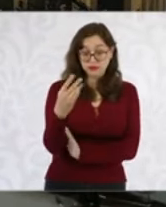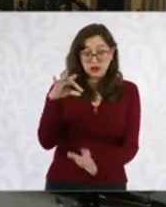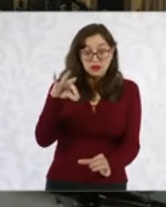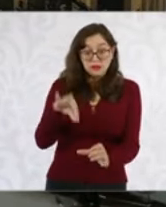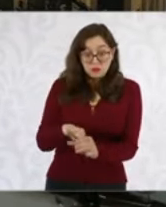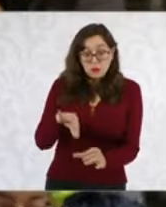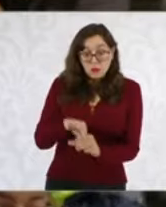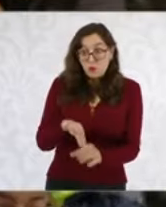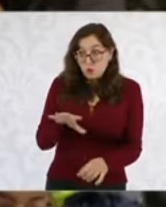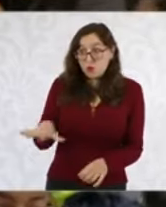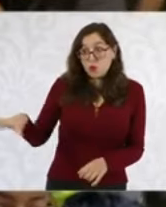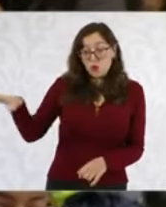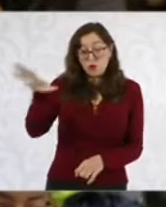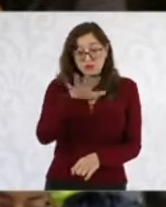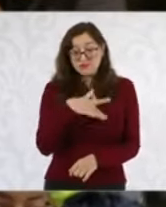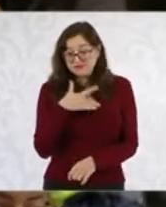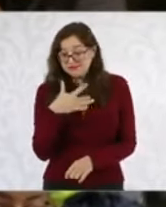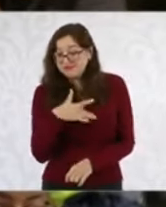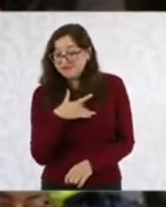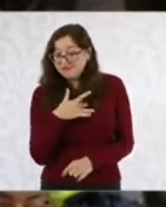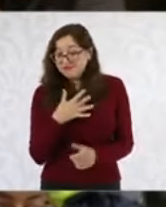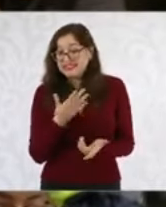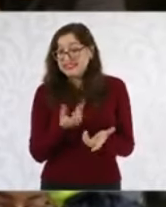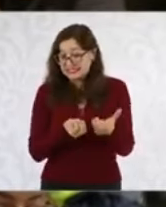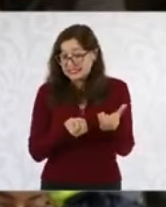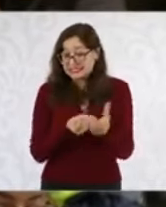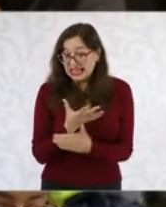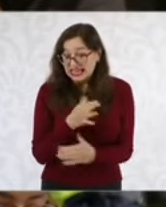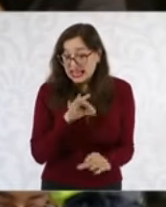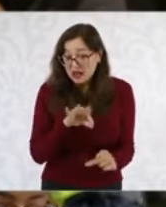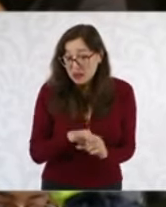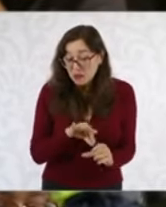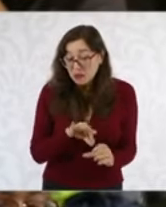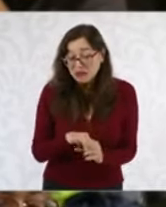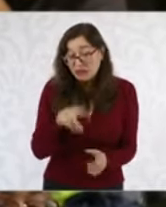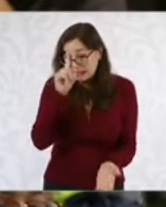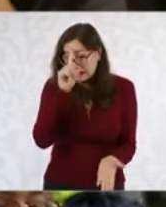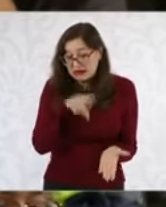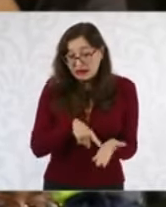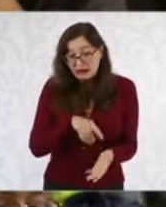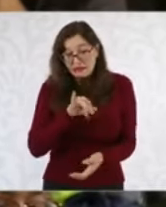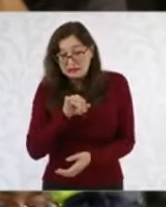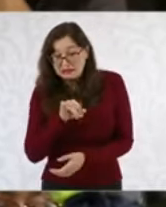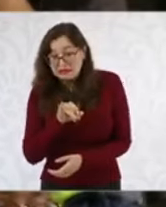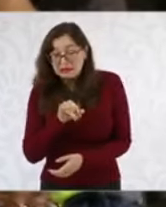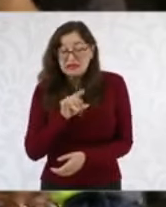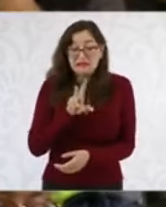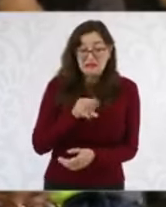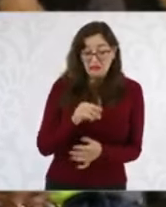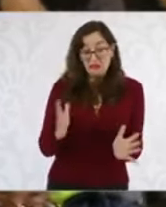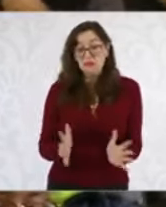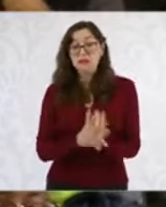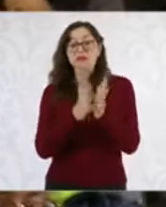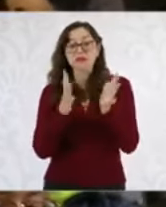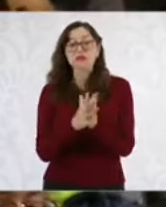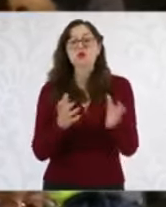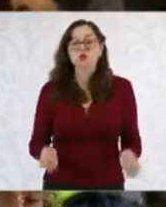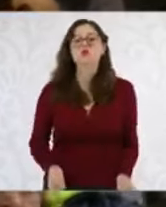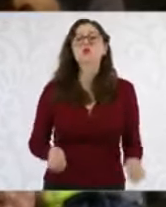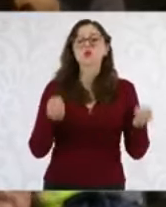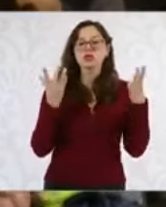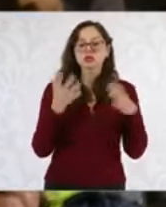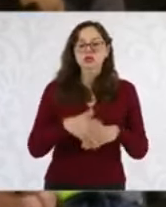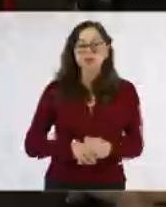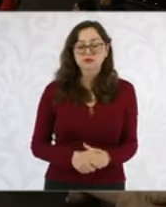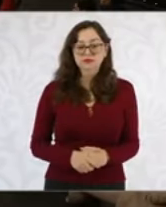es el porcentaje del electorado que ustedes como gobierno calculan que salgan a participar a las urnas en ese